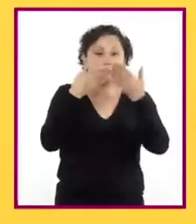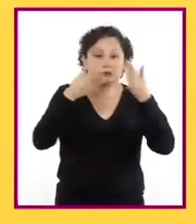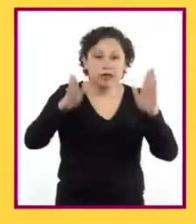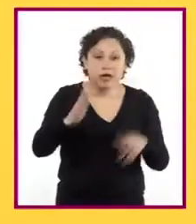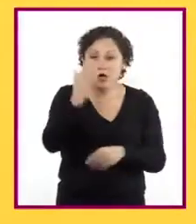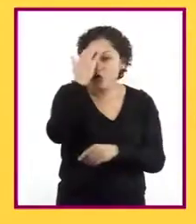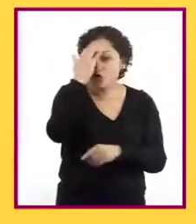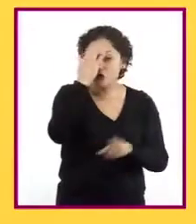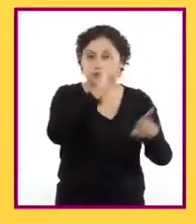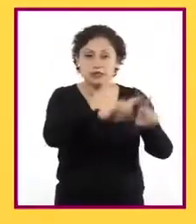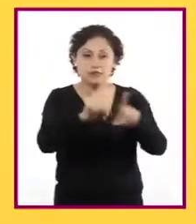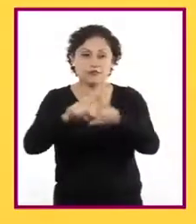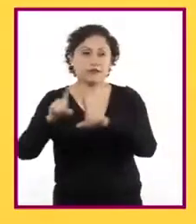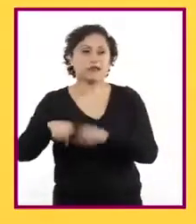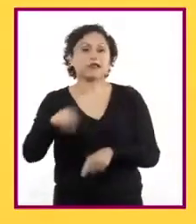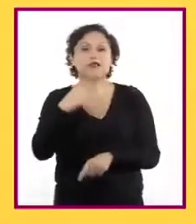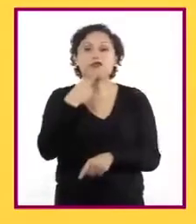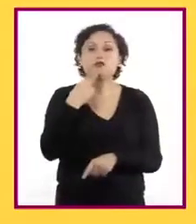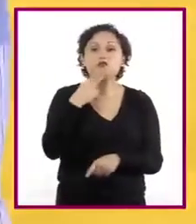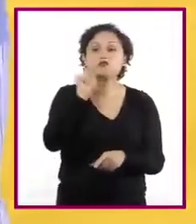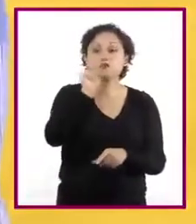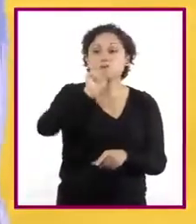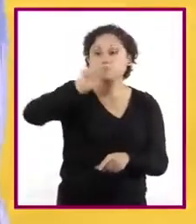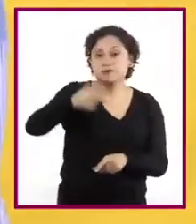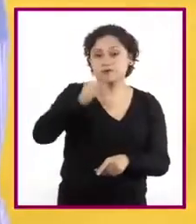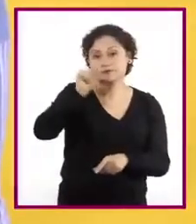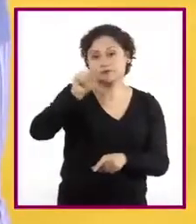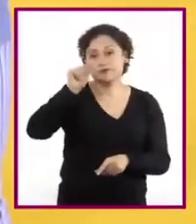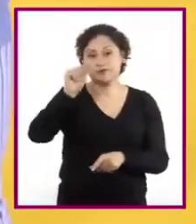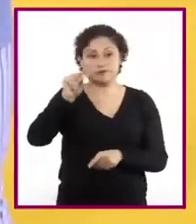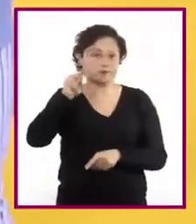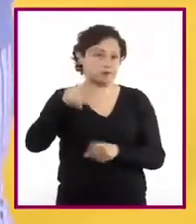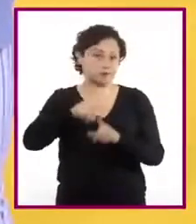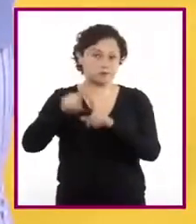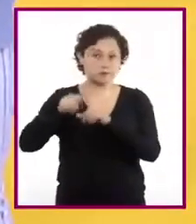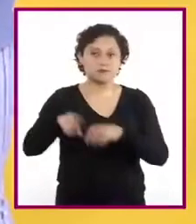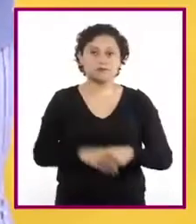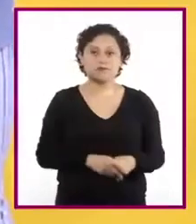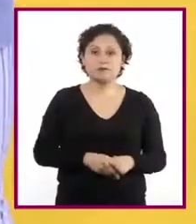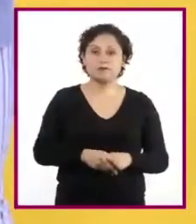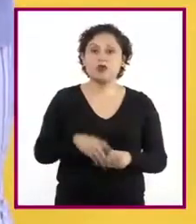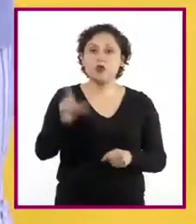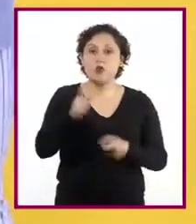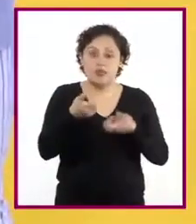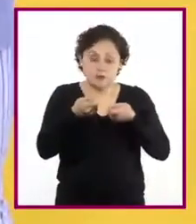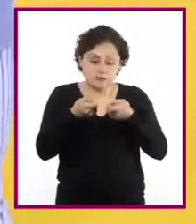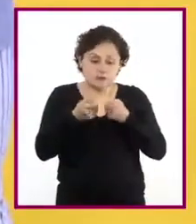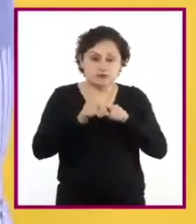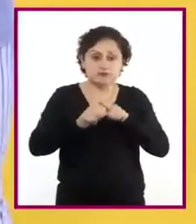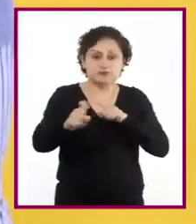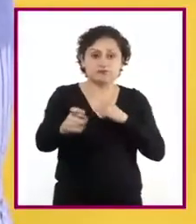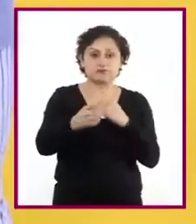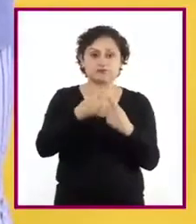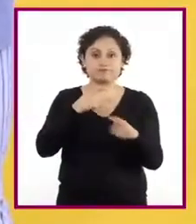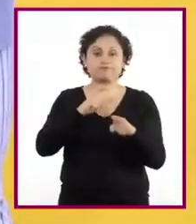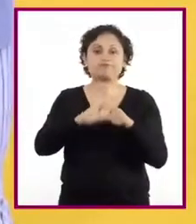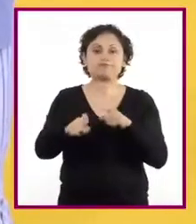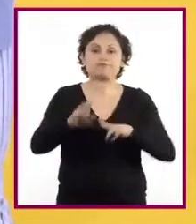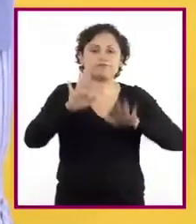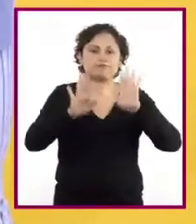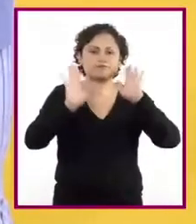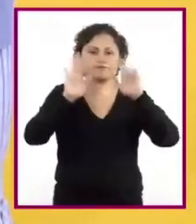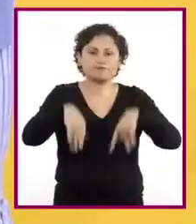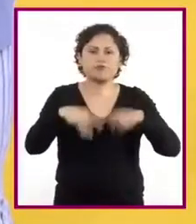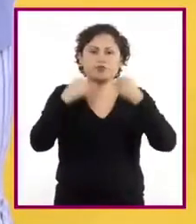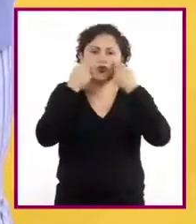principios respecto al uso de los signos. En los mensajes que se comparten entre amigos, pueden omitir sin problema